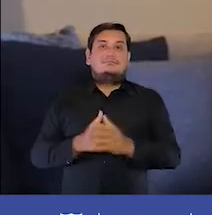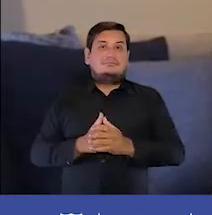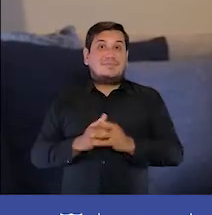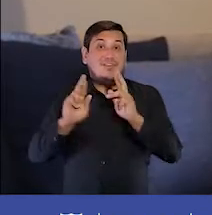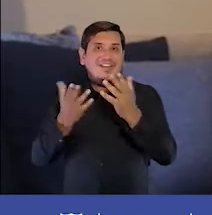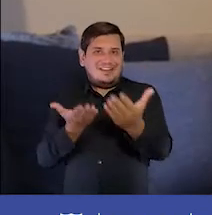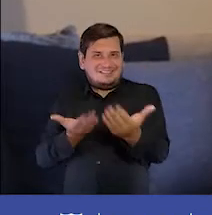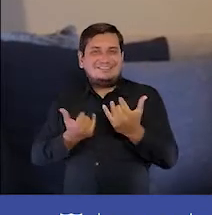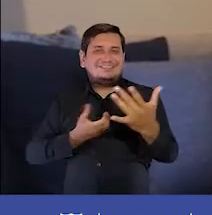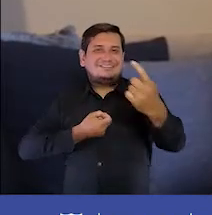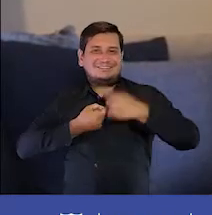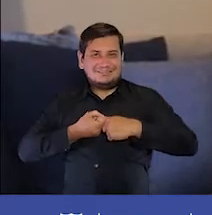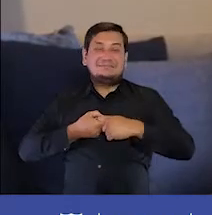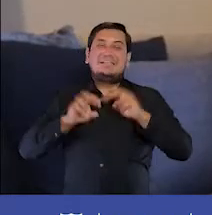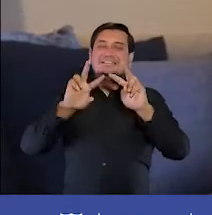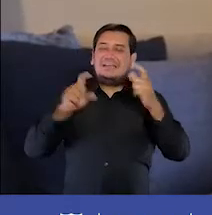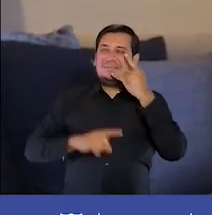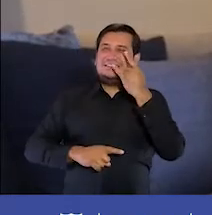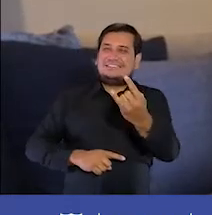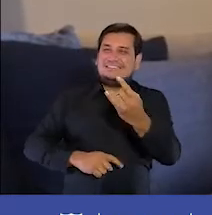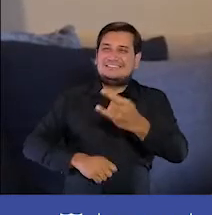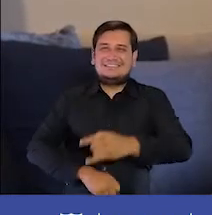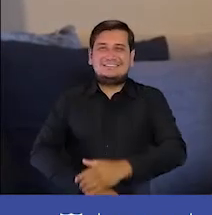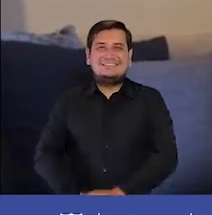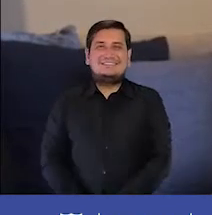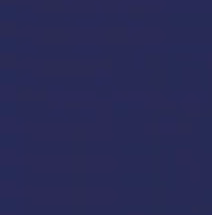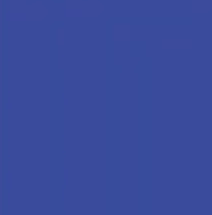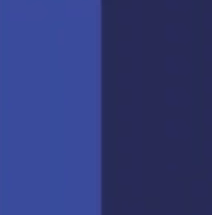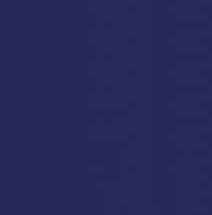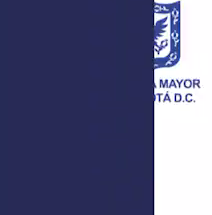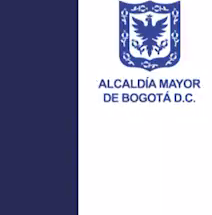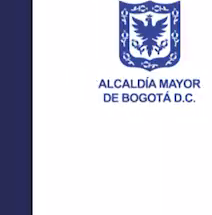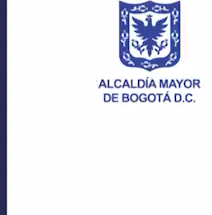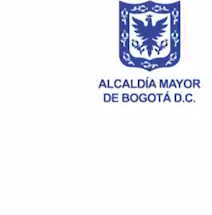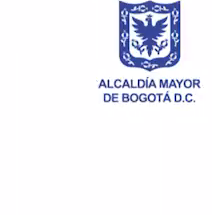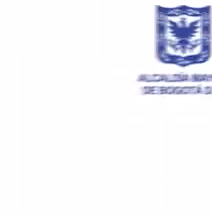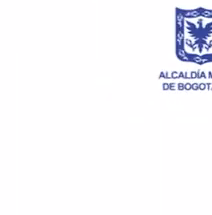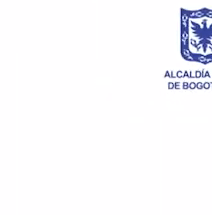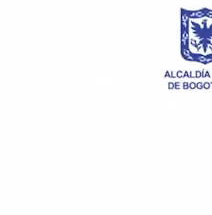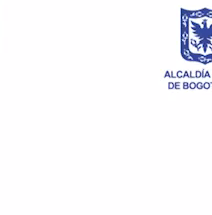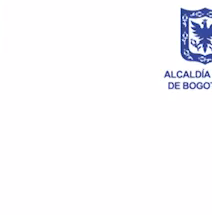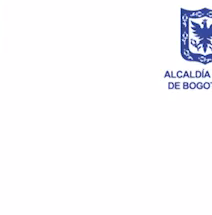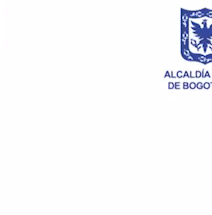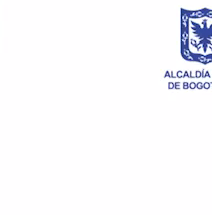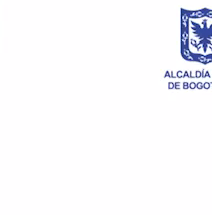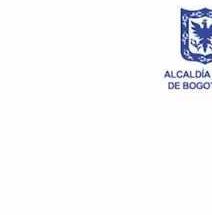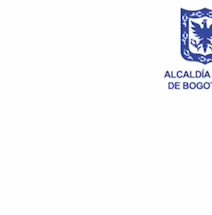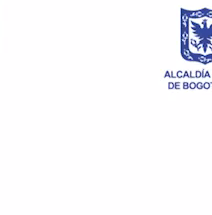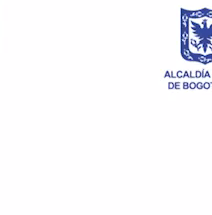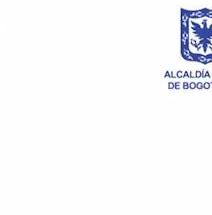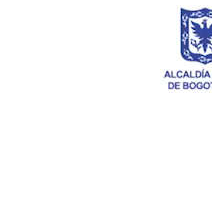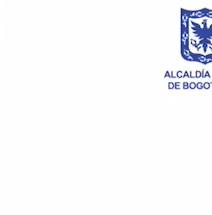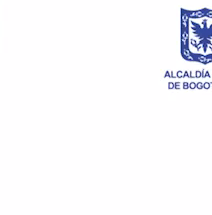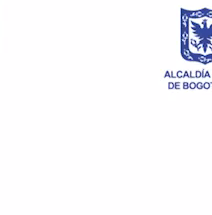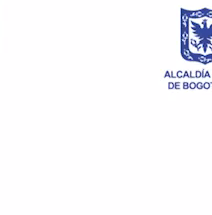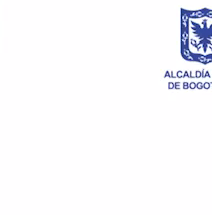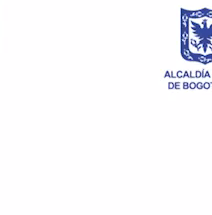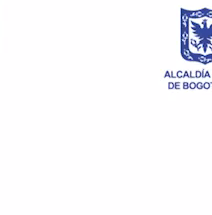Los esperamos. Hay ejes temáticos muy interesantes. Instituto Distrital de Turismo